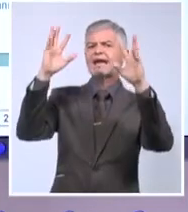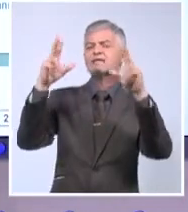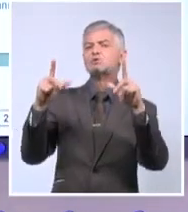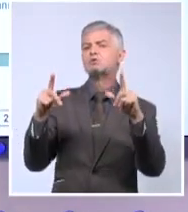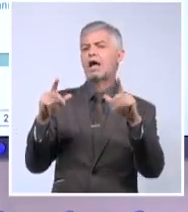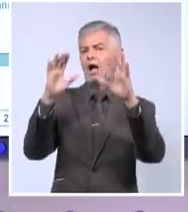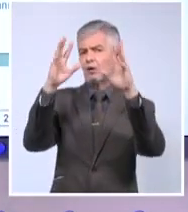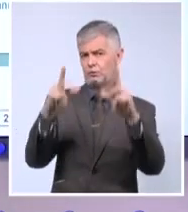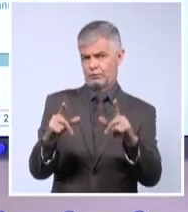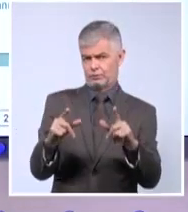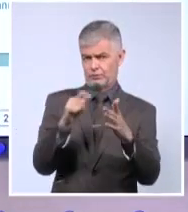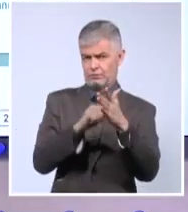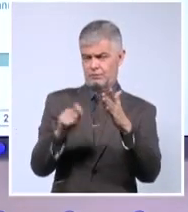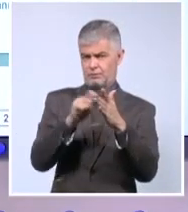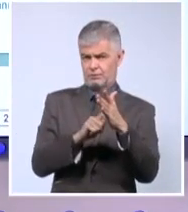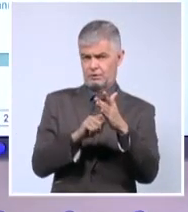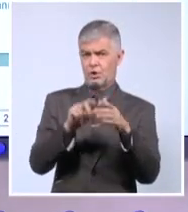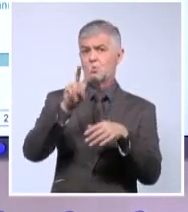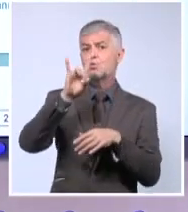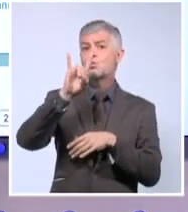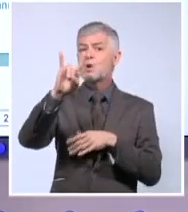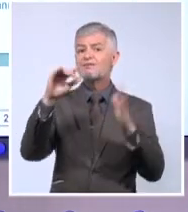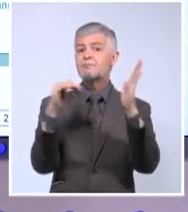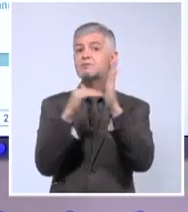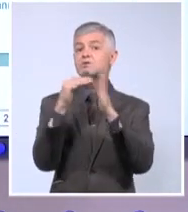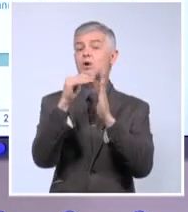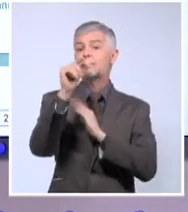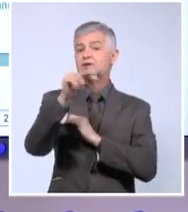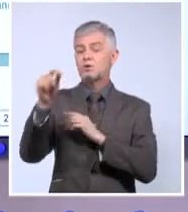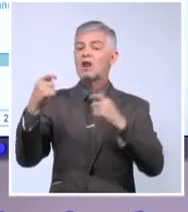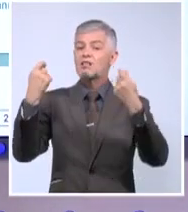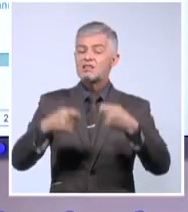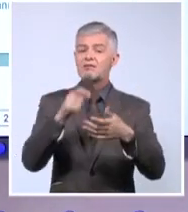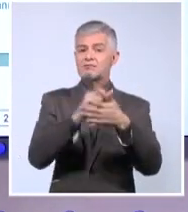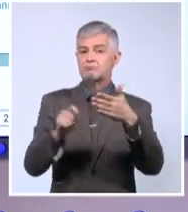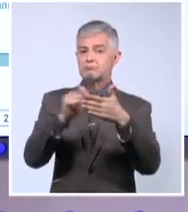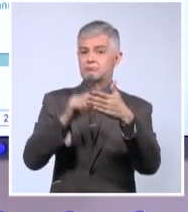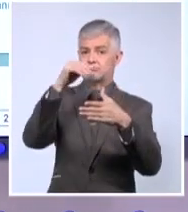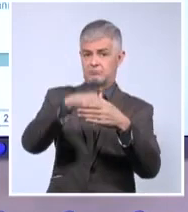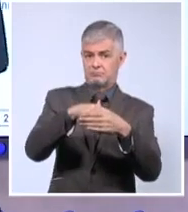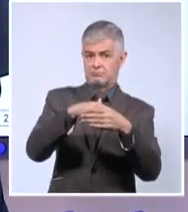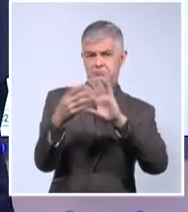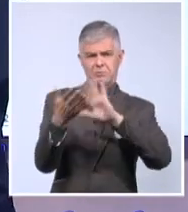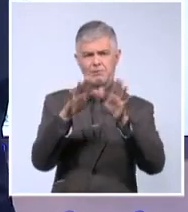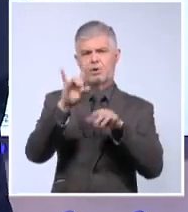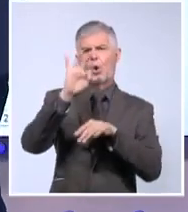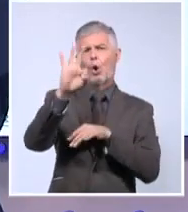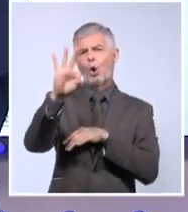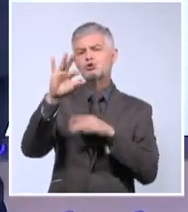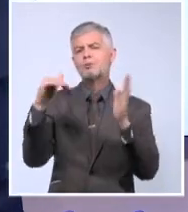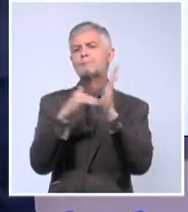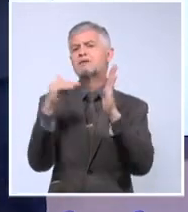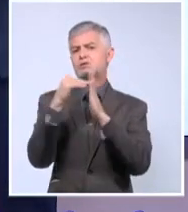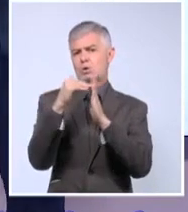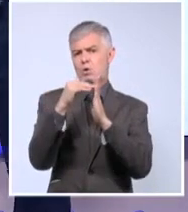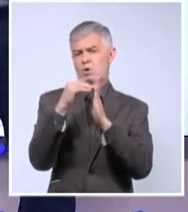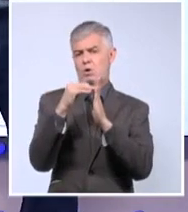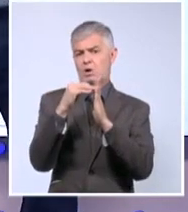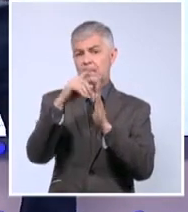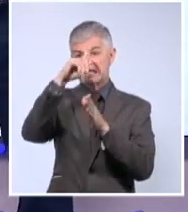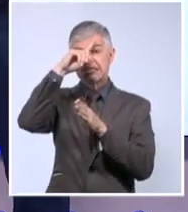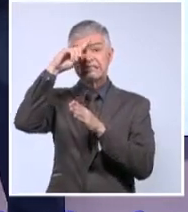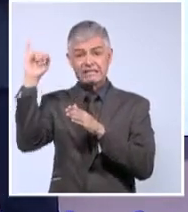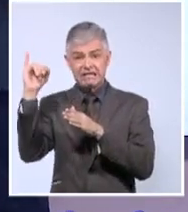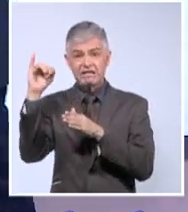detenemos. Más de 9 millones de personas debían votar. Votaron casi 8 millones. Voto por el sí, 86